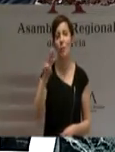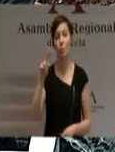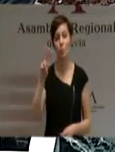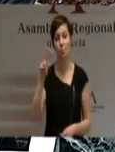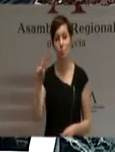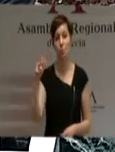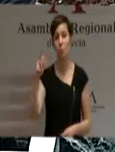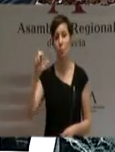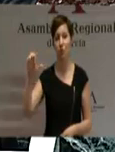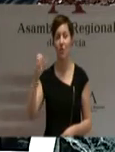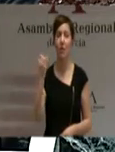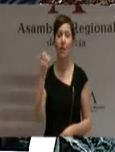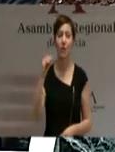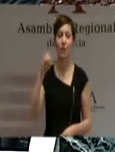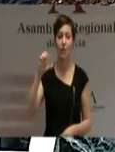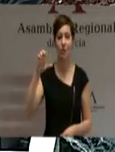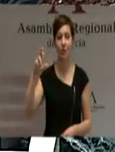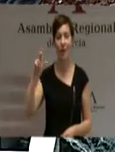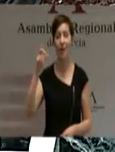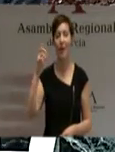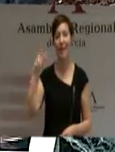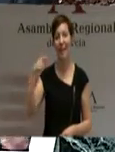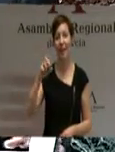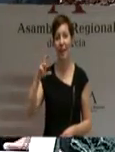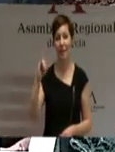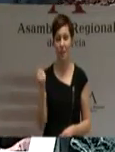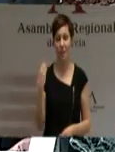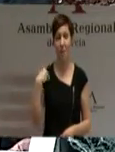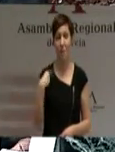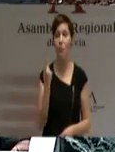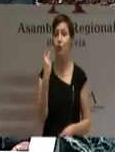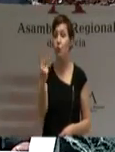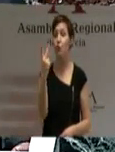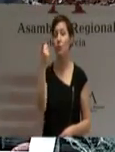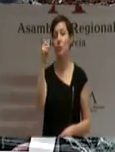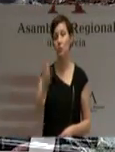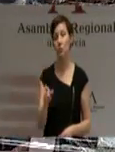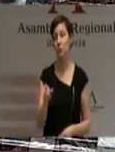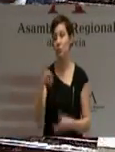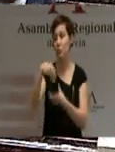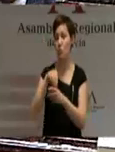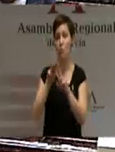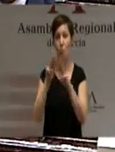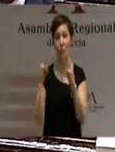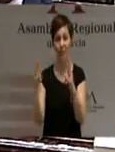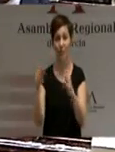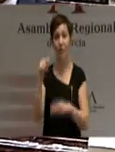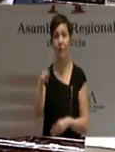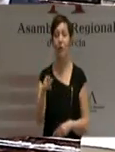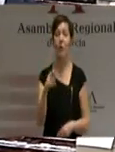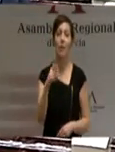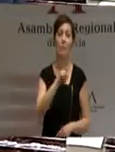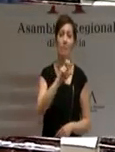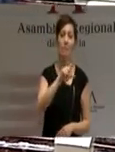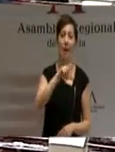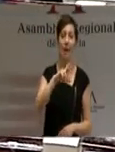Durán y Begoña García. A dos portavoces del Grupo Parlamentario Popular, Juan Ramón Calero y Juan Carlos Ruiz.